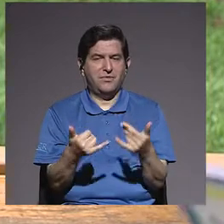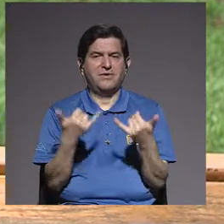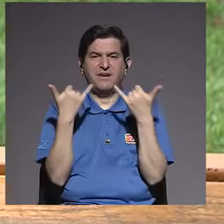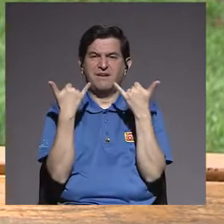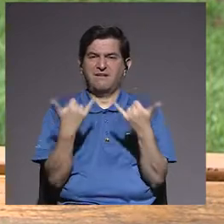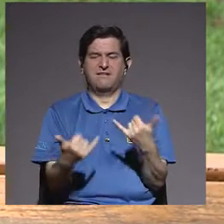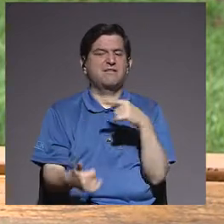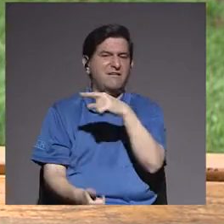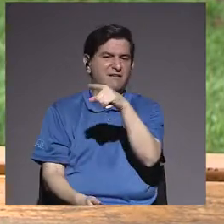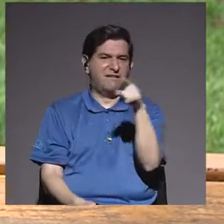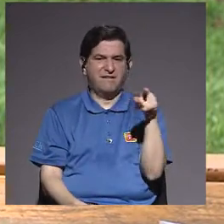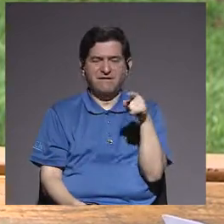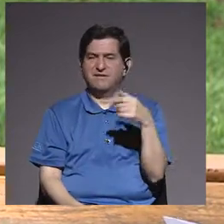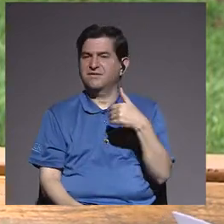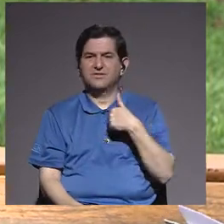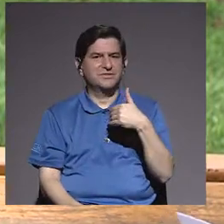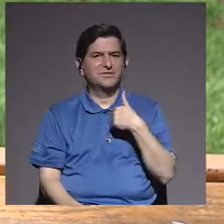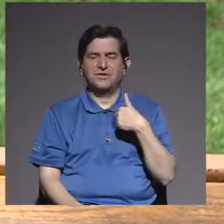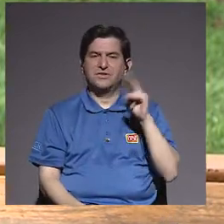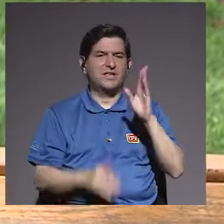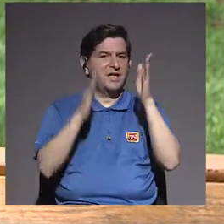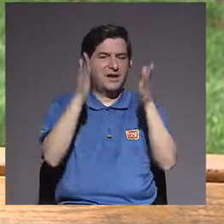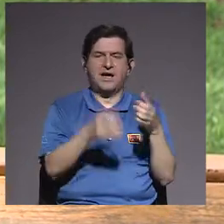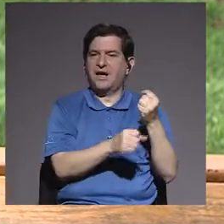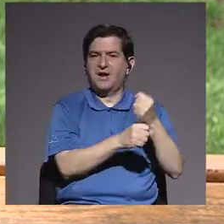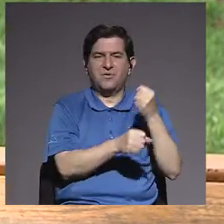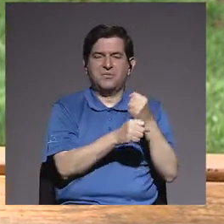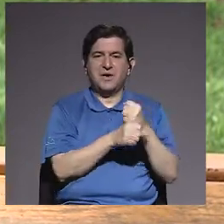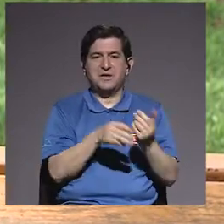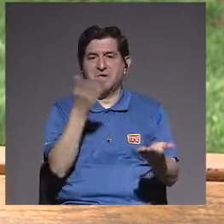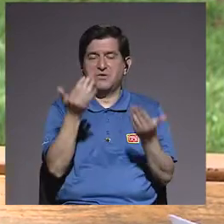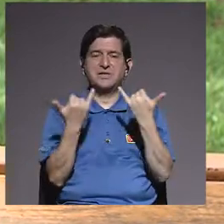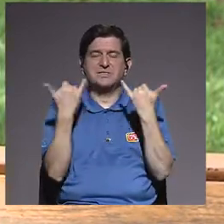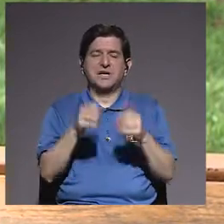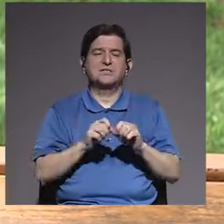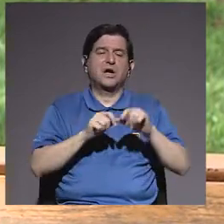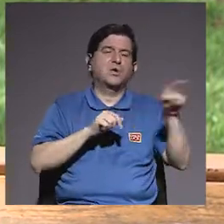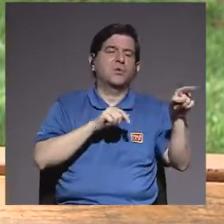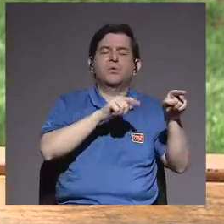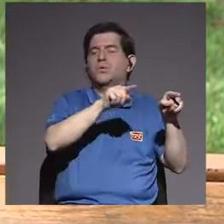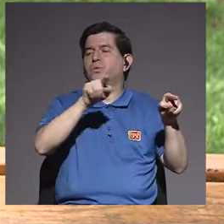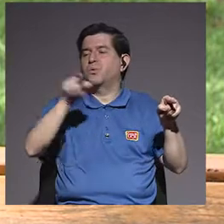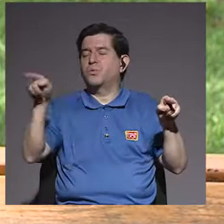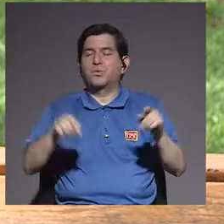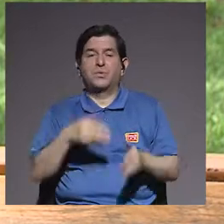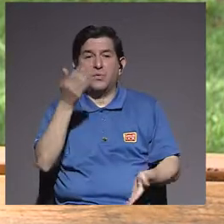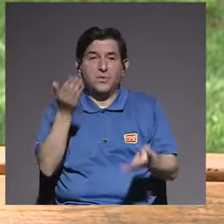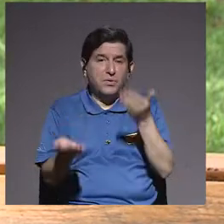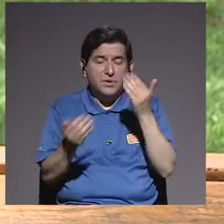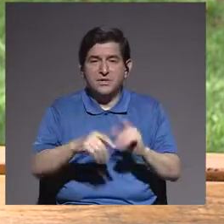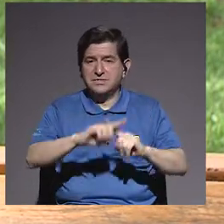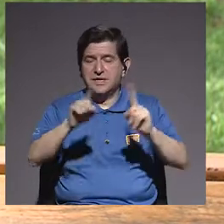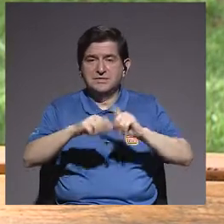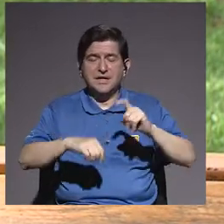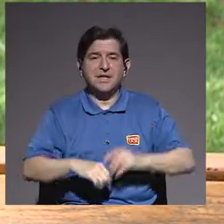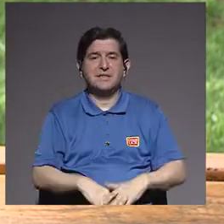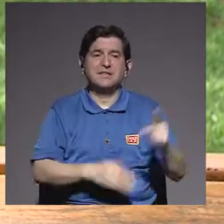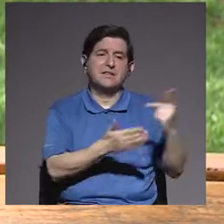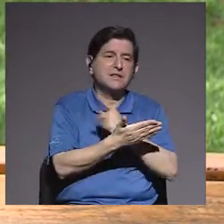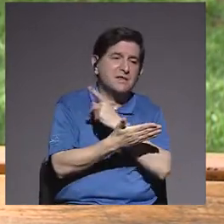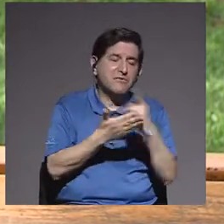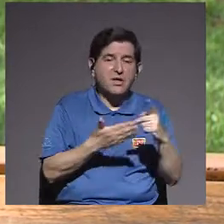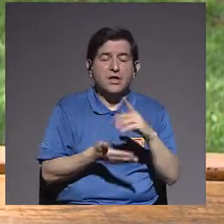ya no tiene a sus compañeros de trabajo porque han quedado dispersos a lo largo de la vida en diferentes